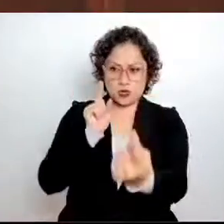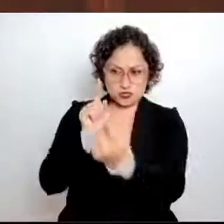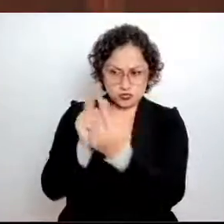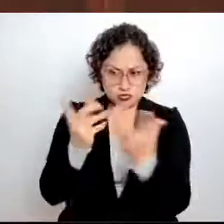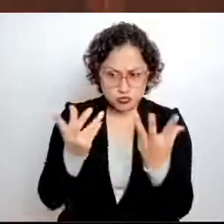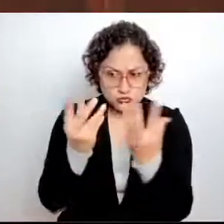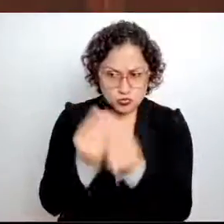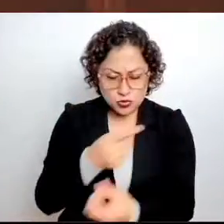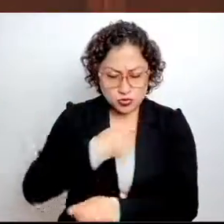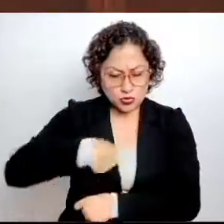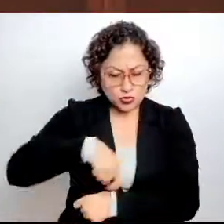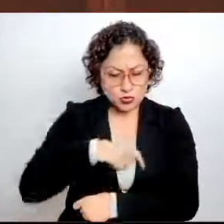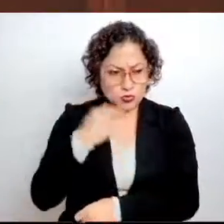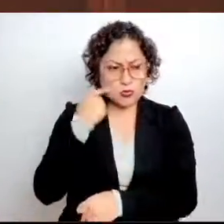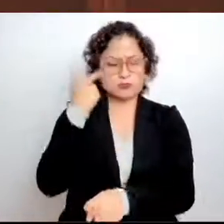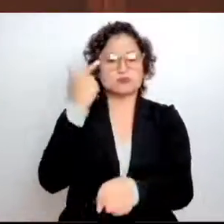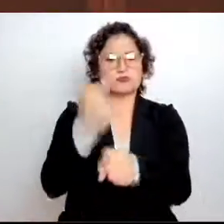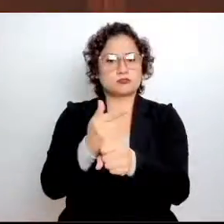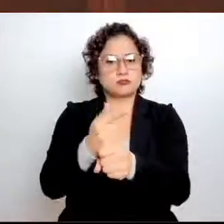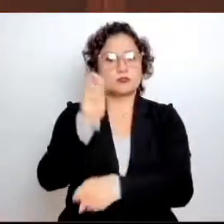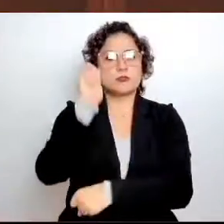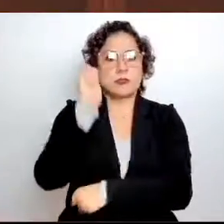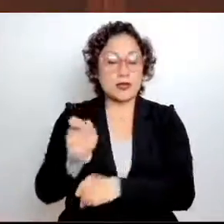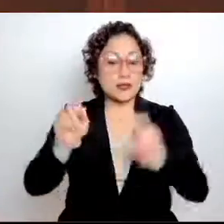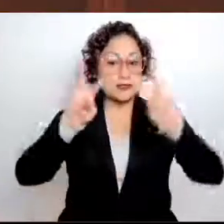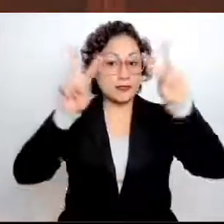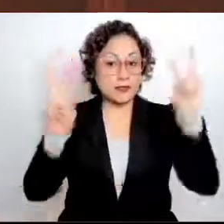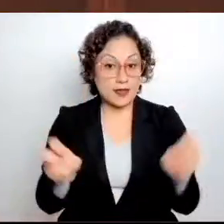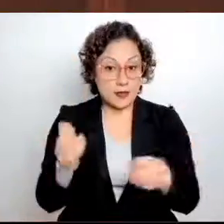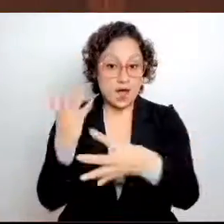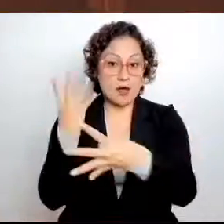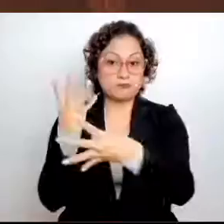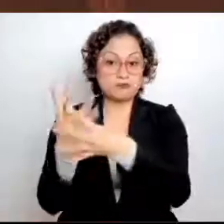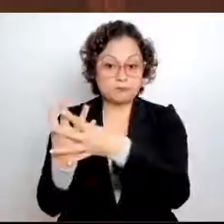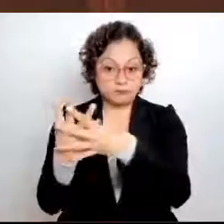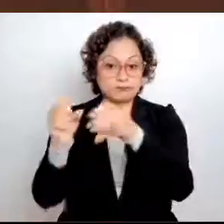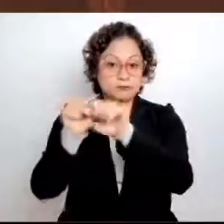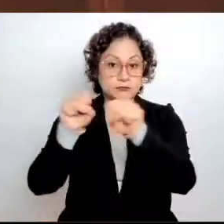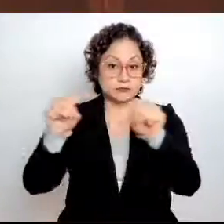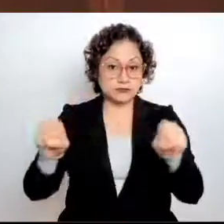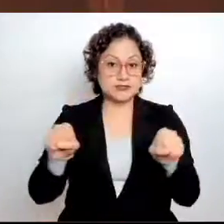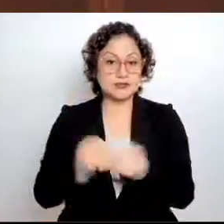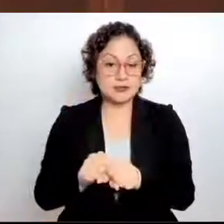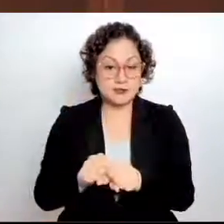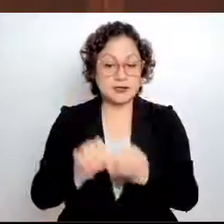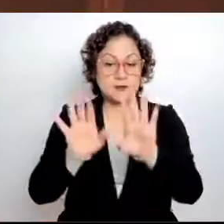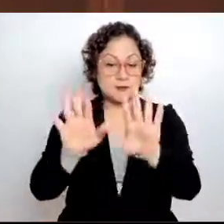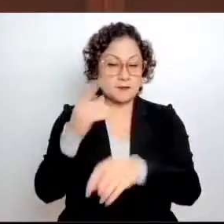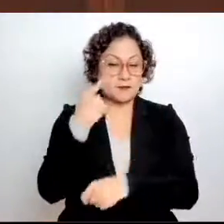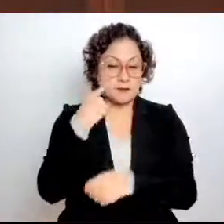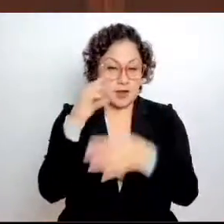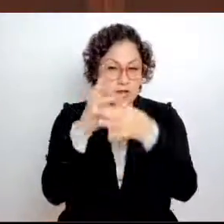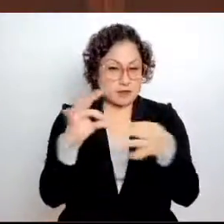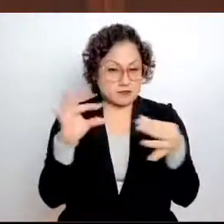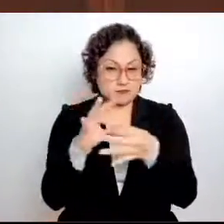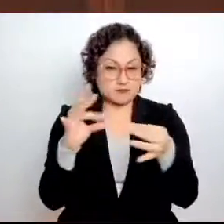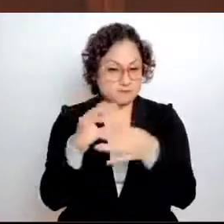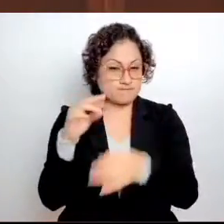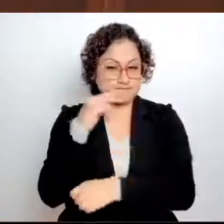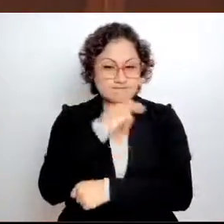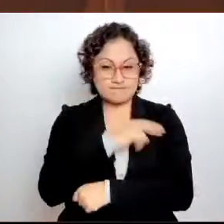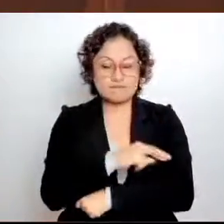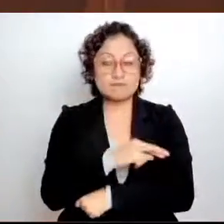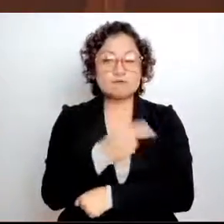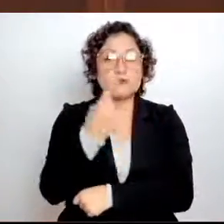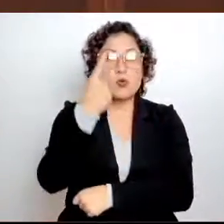lo del sistema penitenciario. Rápidamente comento, alguna vez un director de